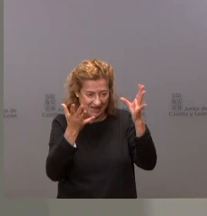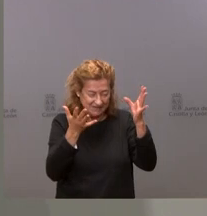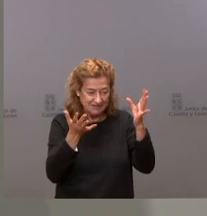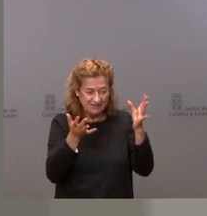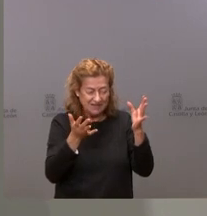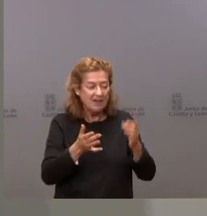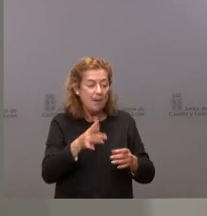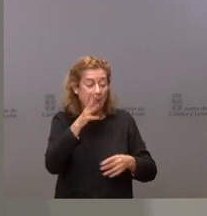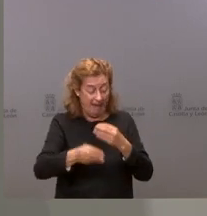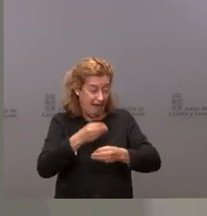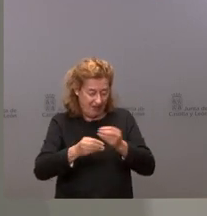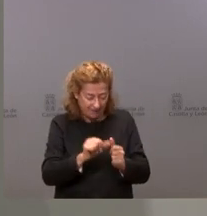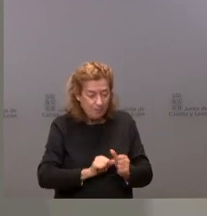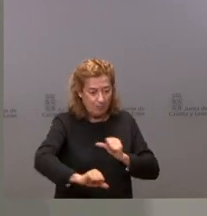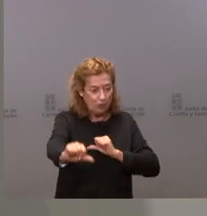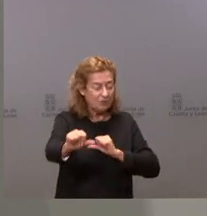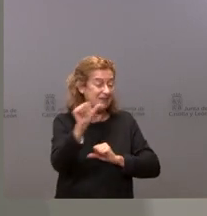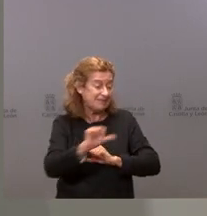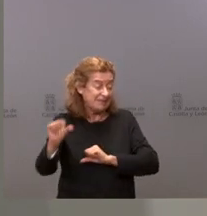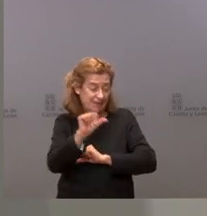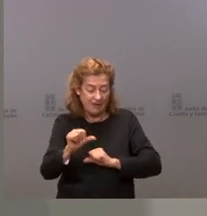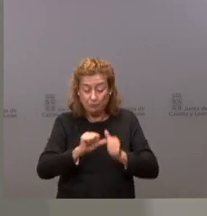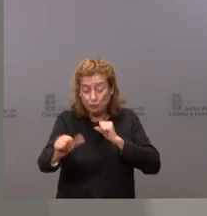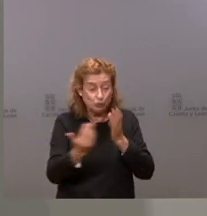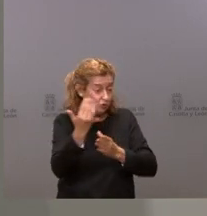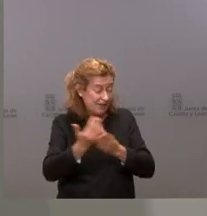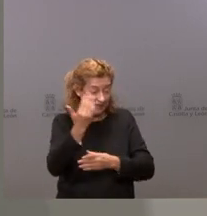iniciativas a realizar en las próximas semanas y en los próximos días.